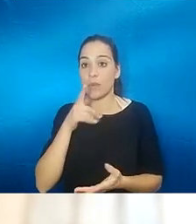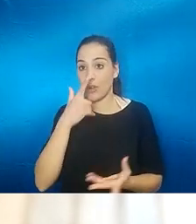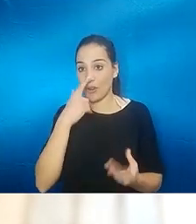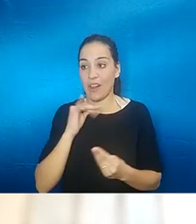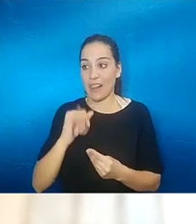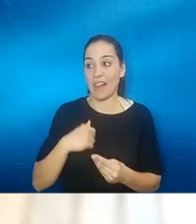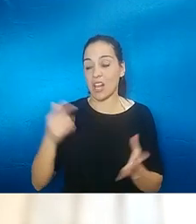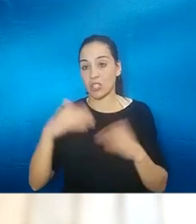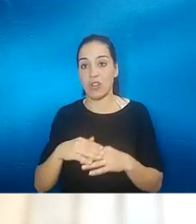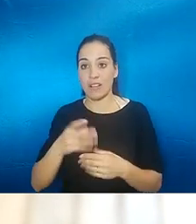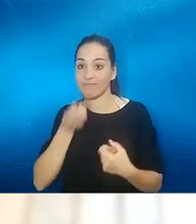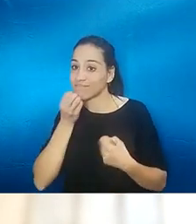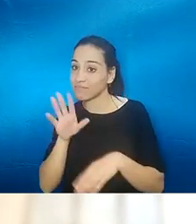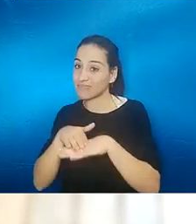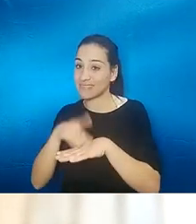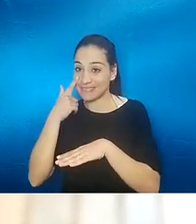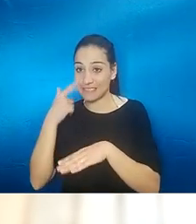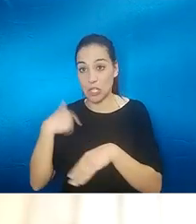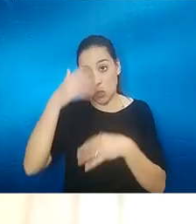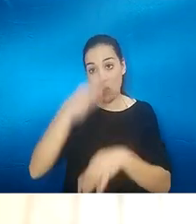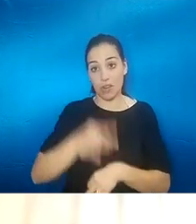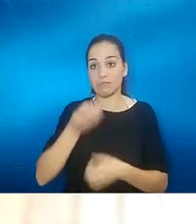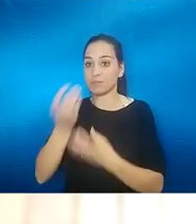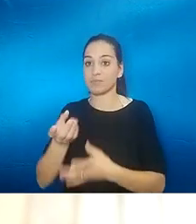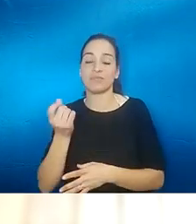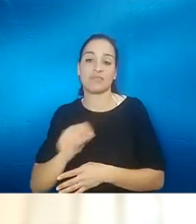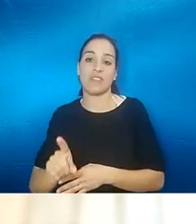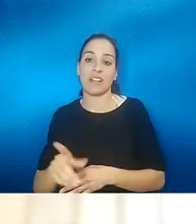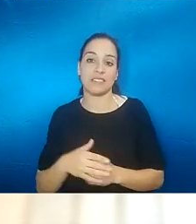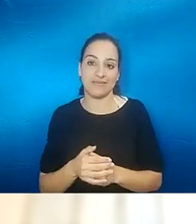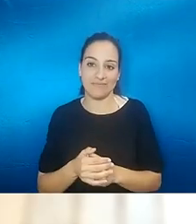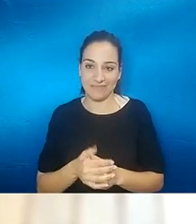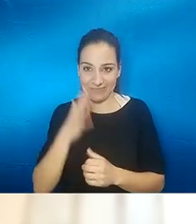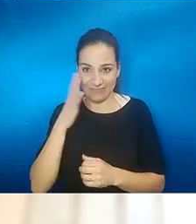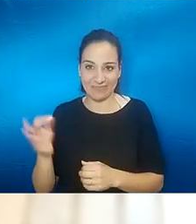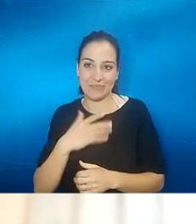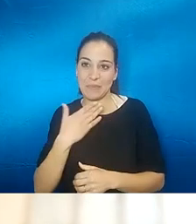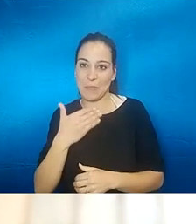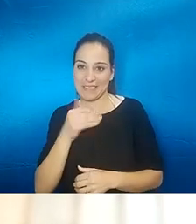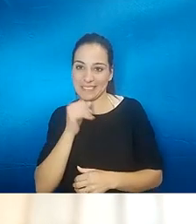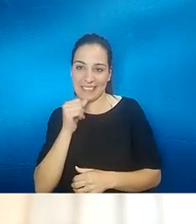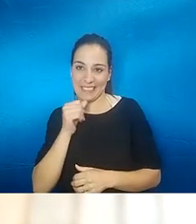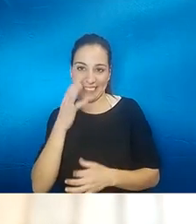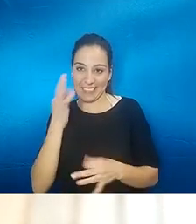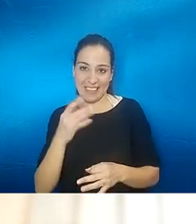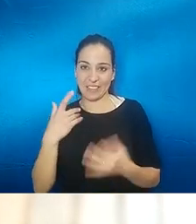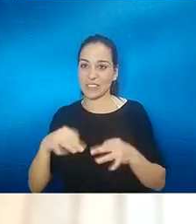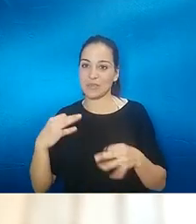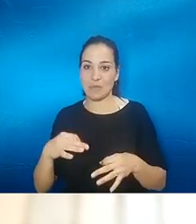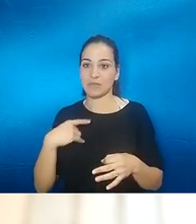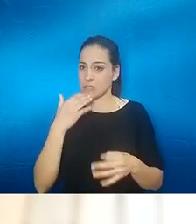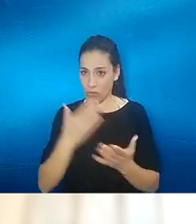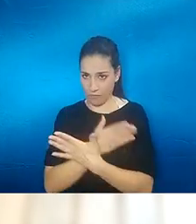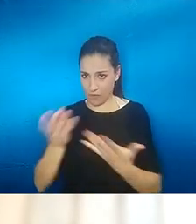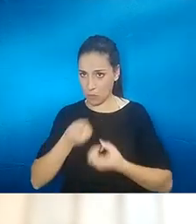realmente no lo sabes yo es verdad que es algo que no escondo o sea yo rápidamente cuando cojo la más mínima confianza lo